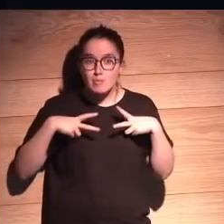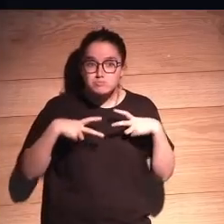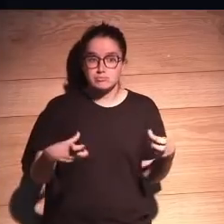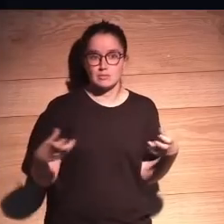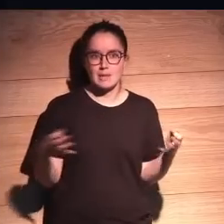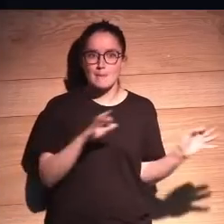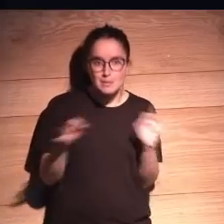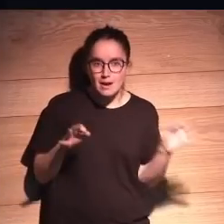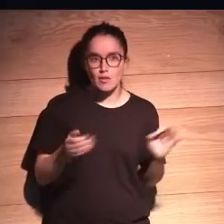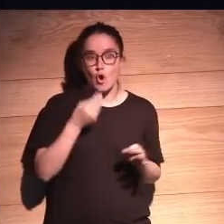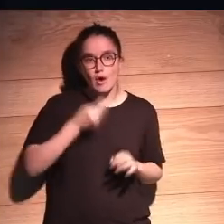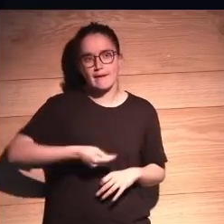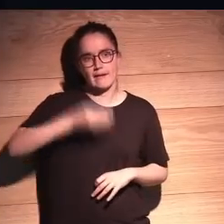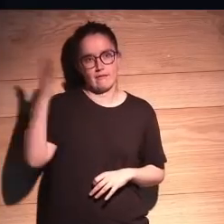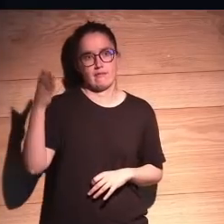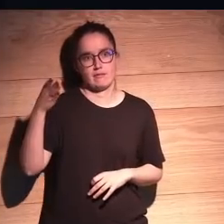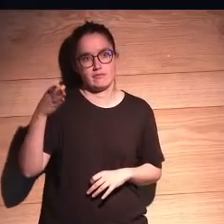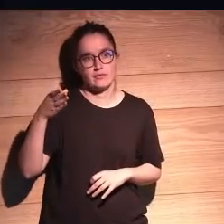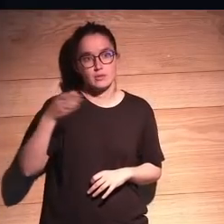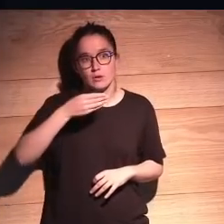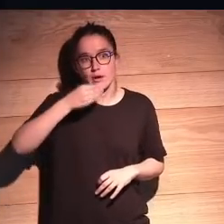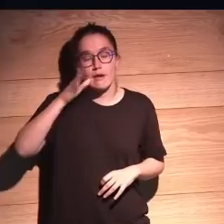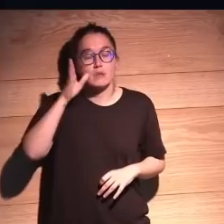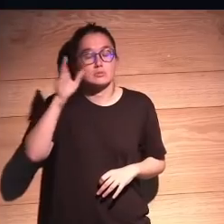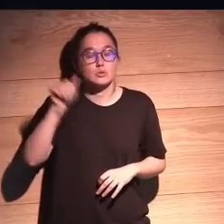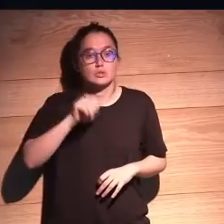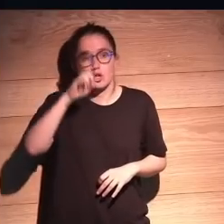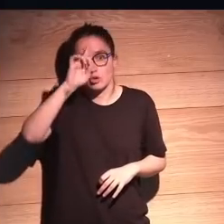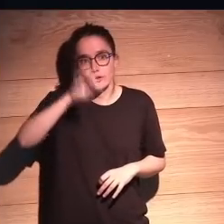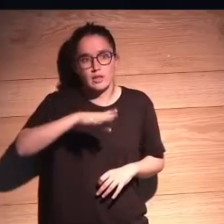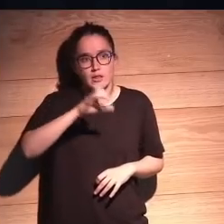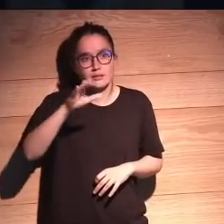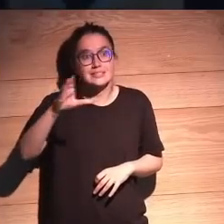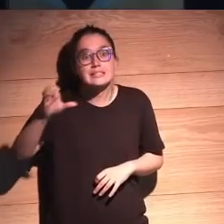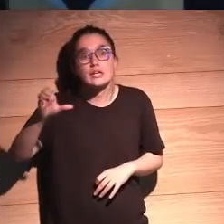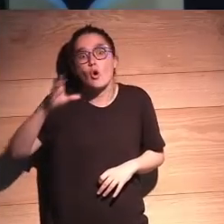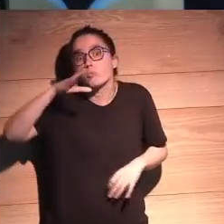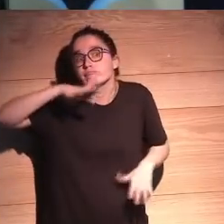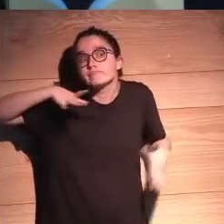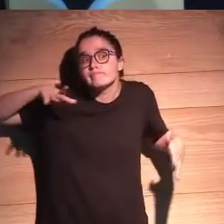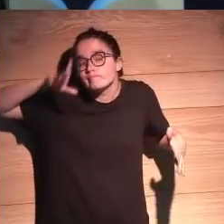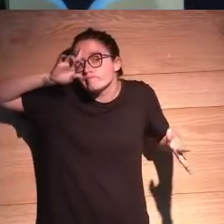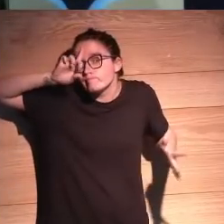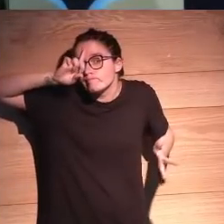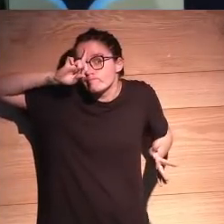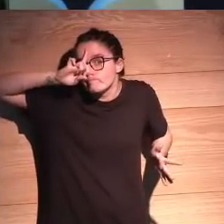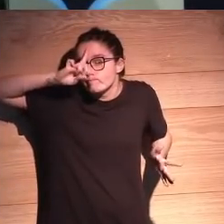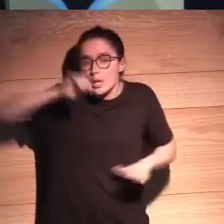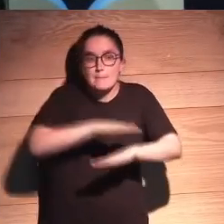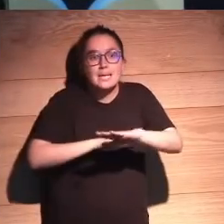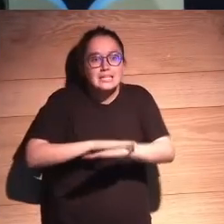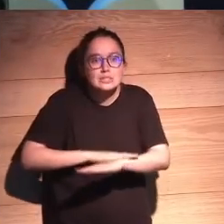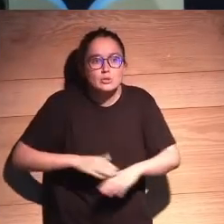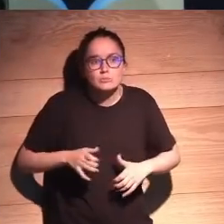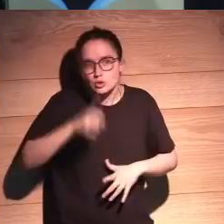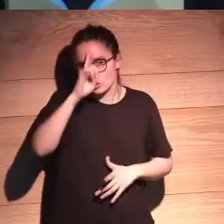ojalá te escuchen no sé quién el CSIC o no sé el ministro